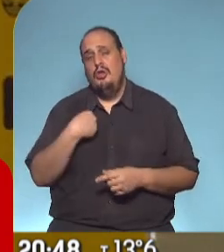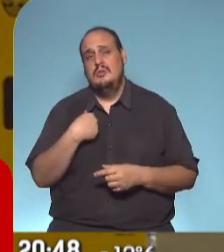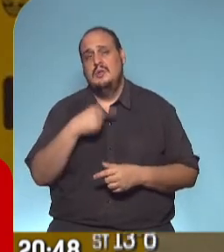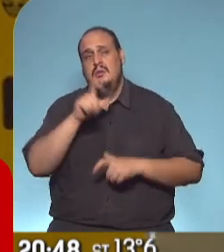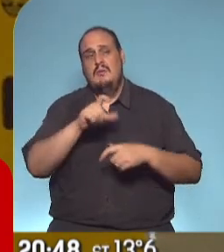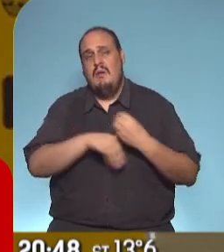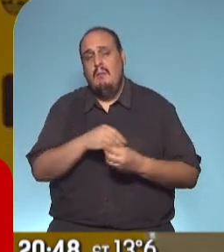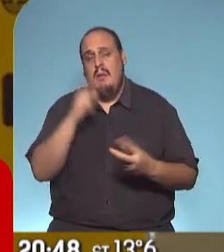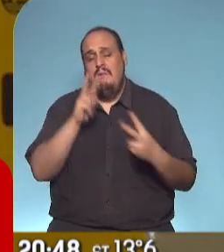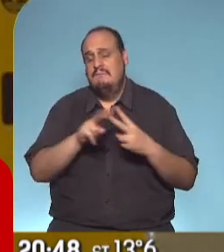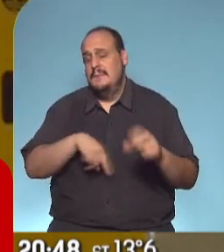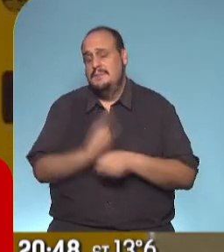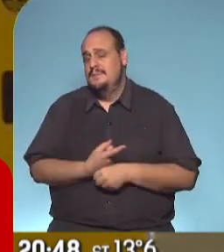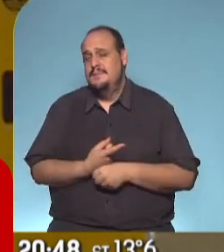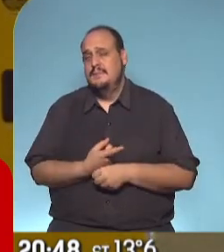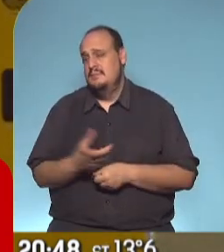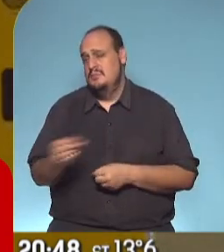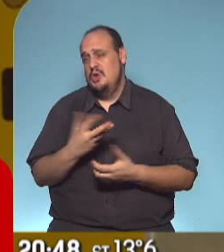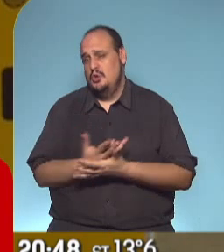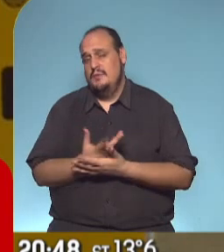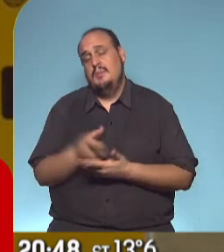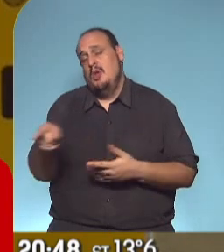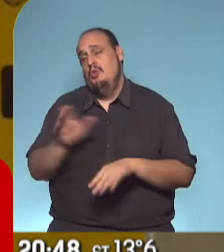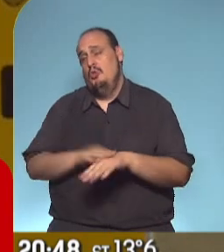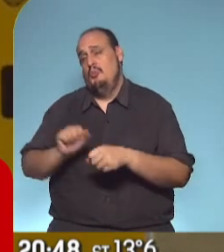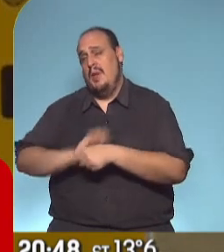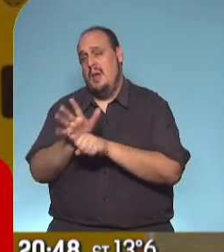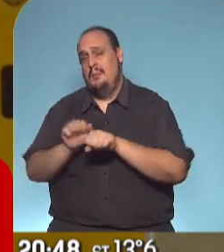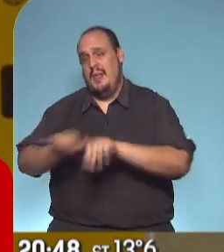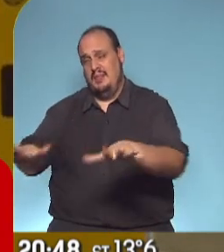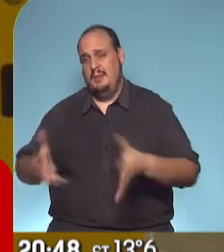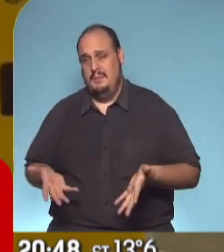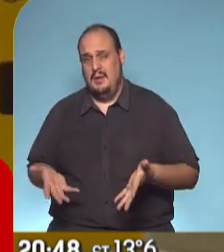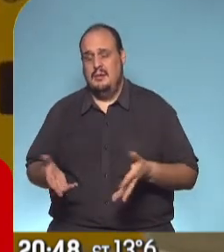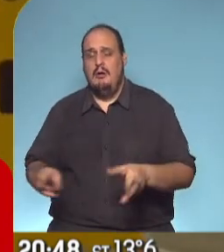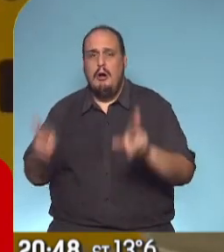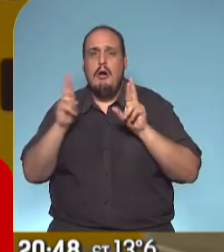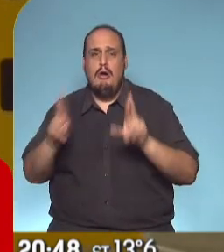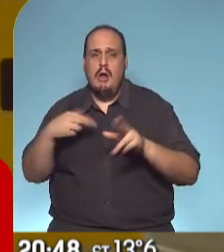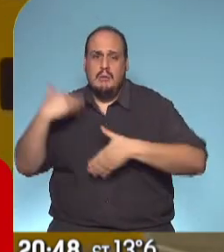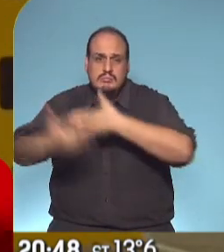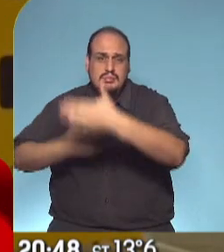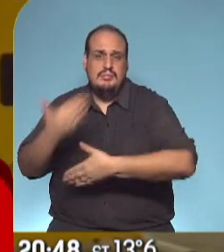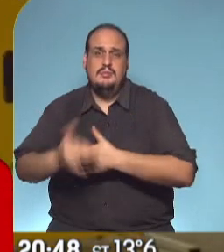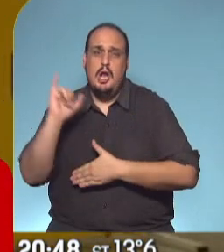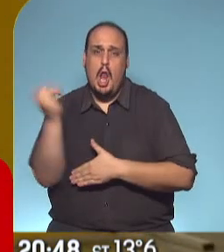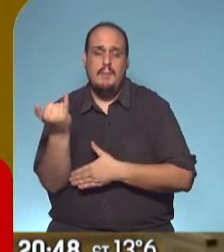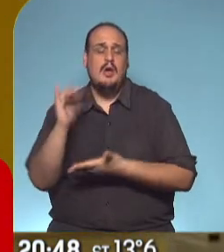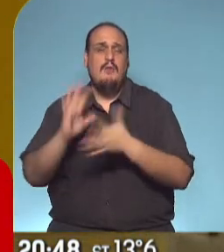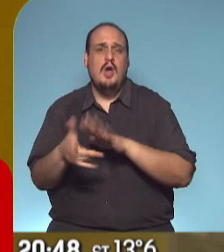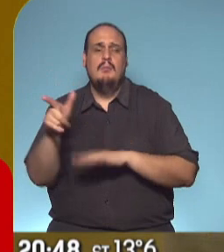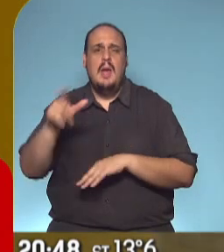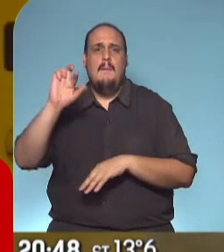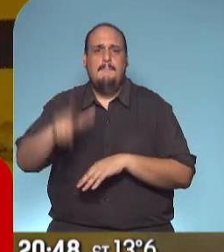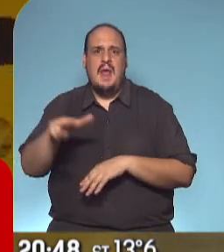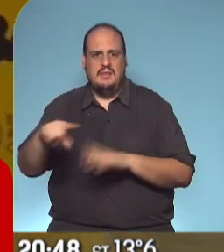seres queridos. Bueno, pero es parte del drama que estamos viviendo con esta pandemia. Que ojalá podamos avanzar lo mejor posible en este plan de puesta en